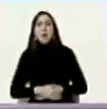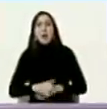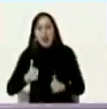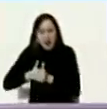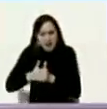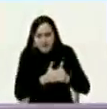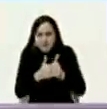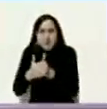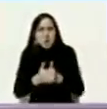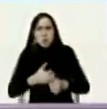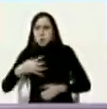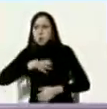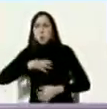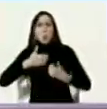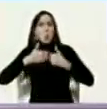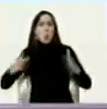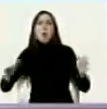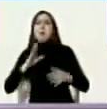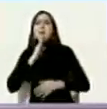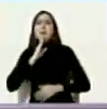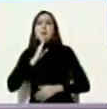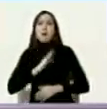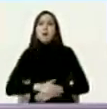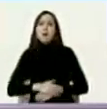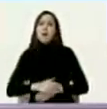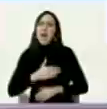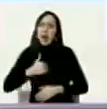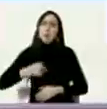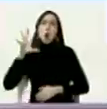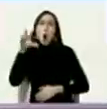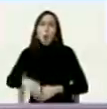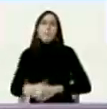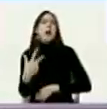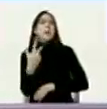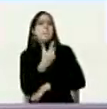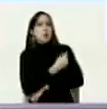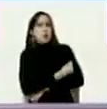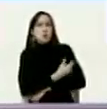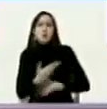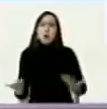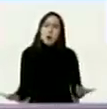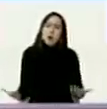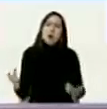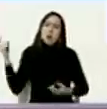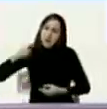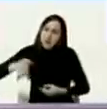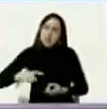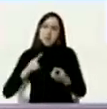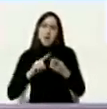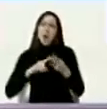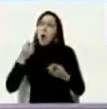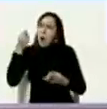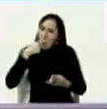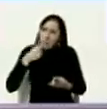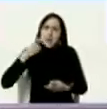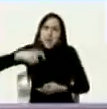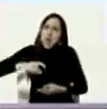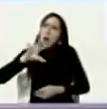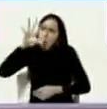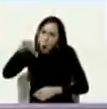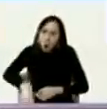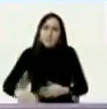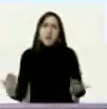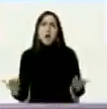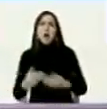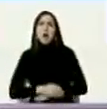abrir para comprar una vacuna para comprar una aspirina para comprar